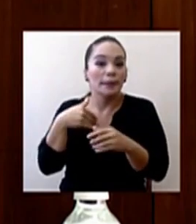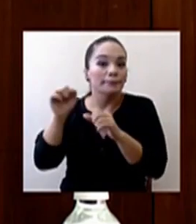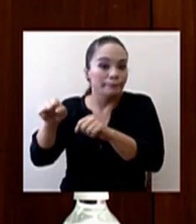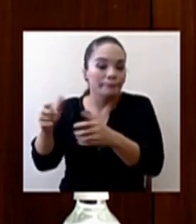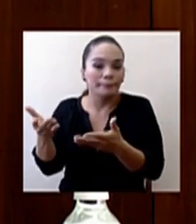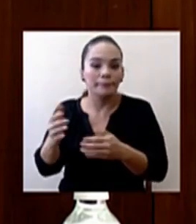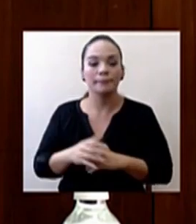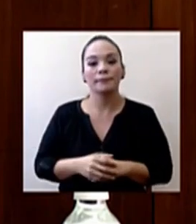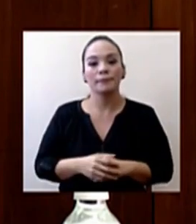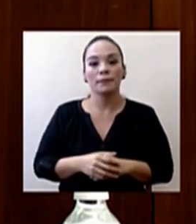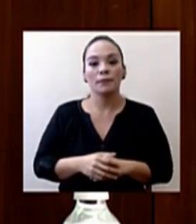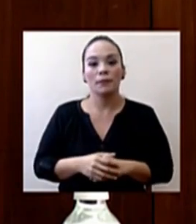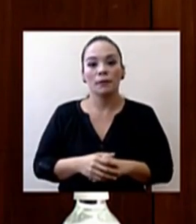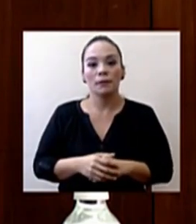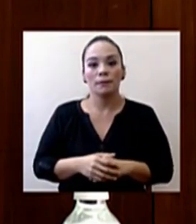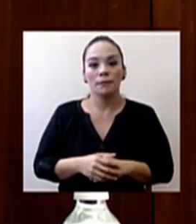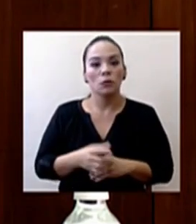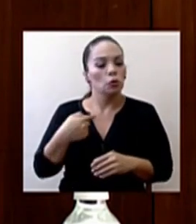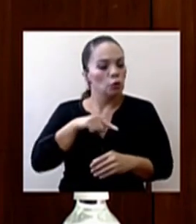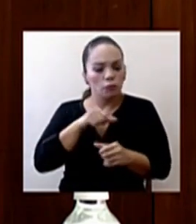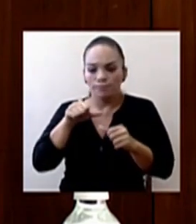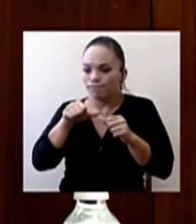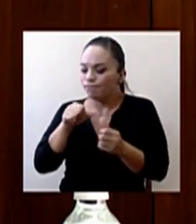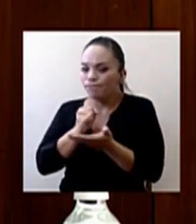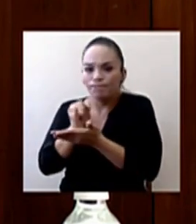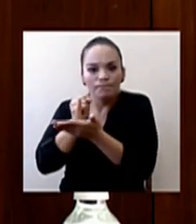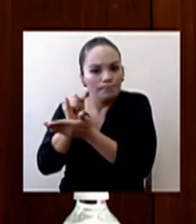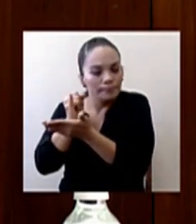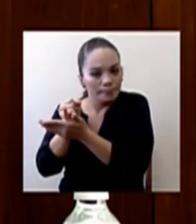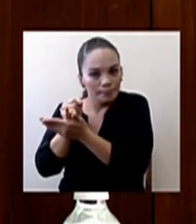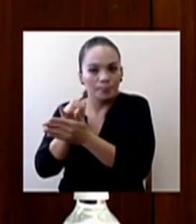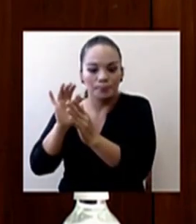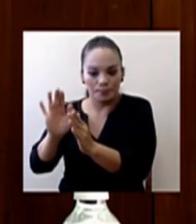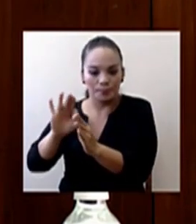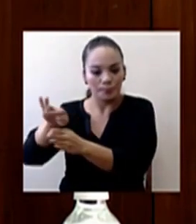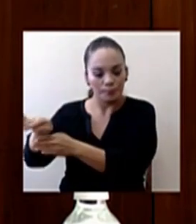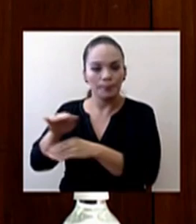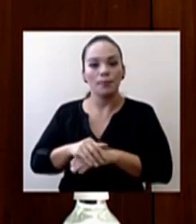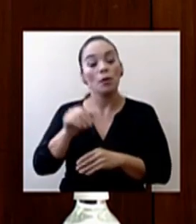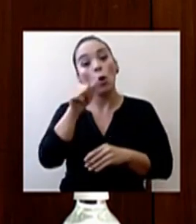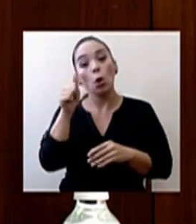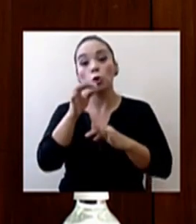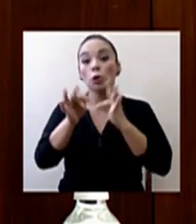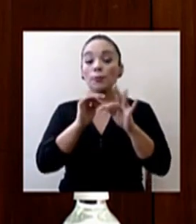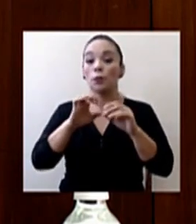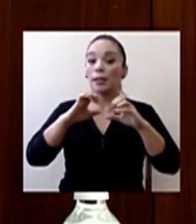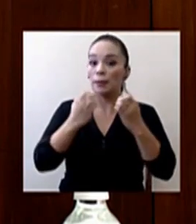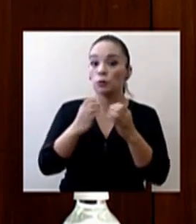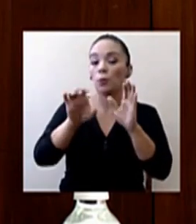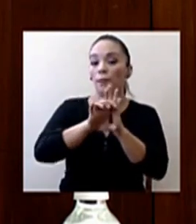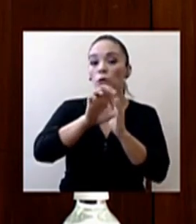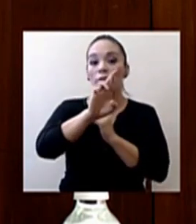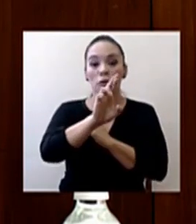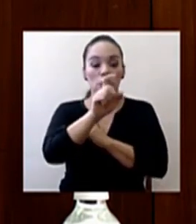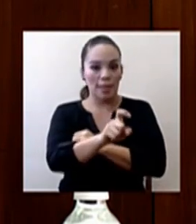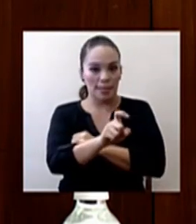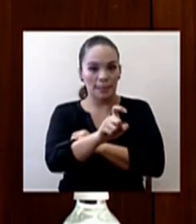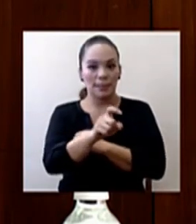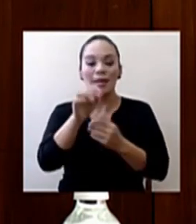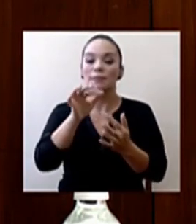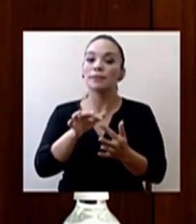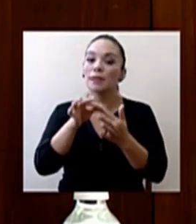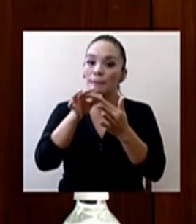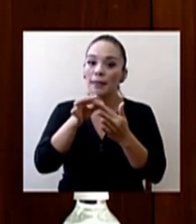en esa búsqueda. En cuanto a equipos más duraderos, como lo que son Rayos X y especialmente